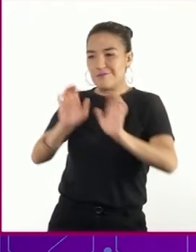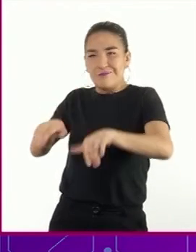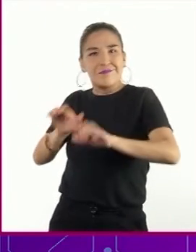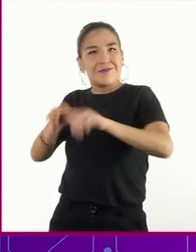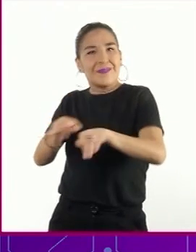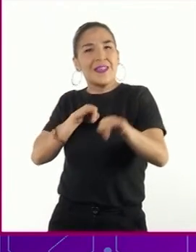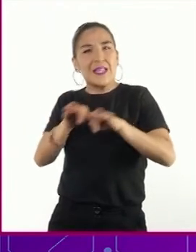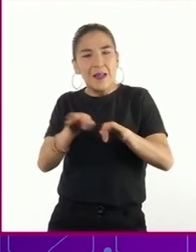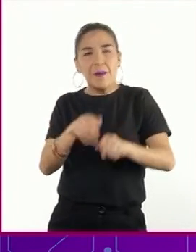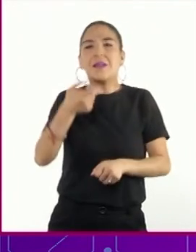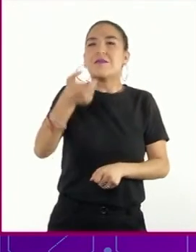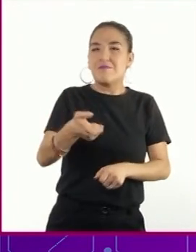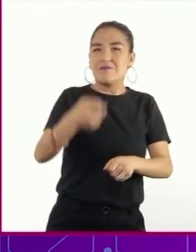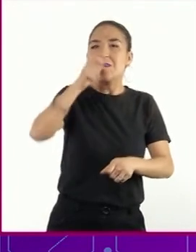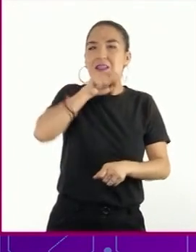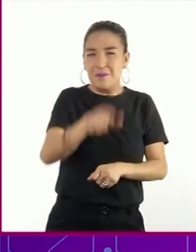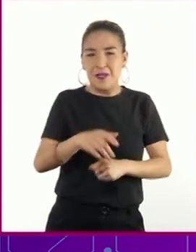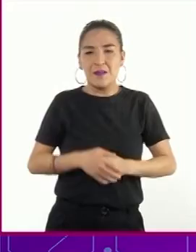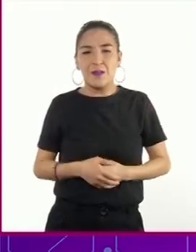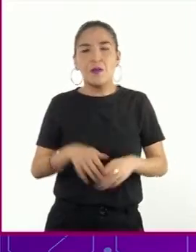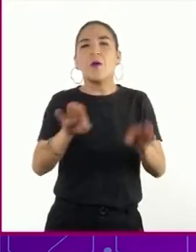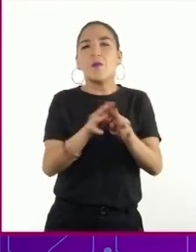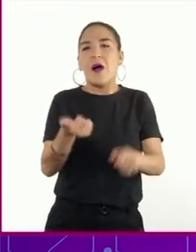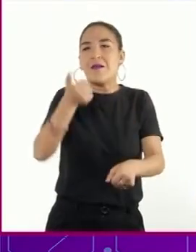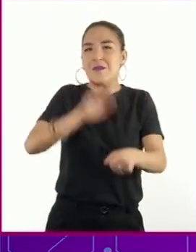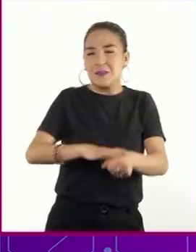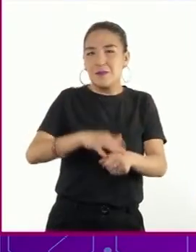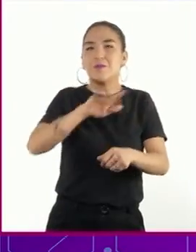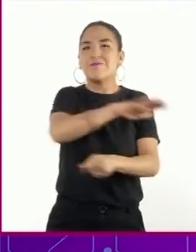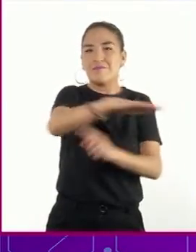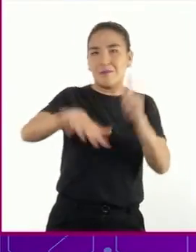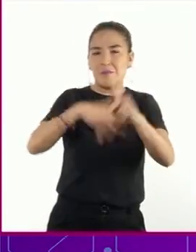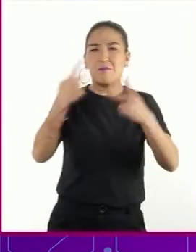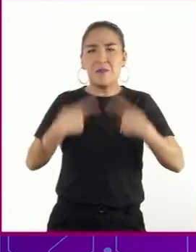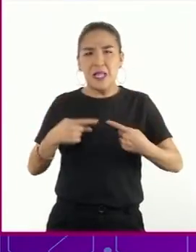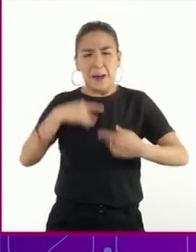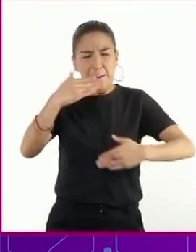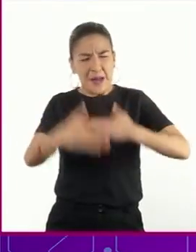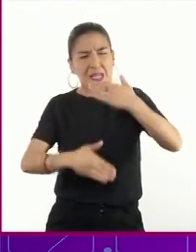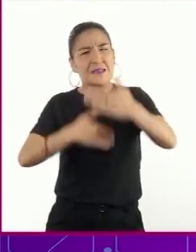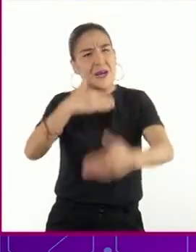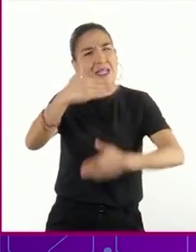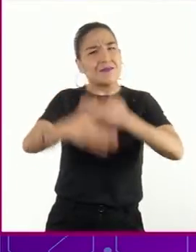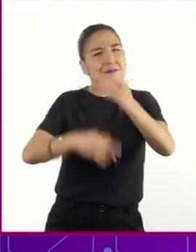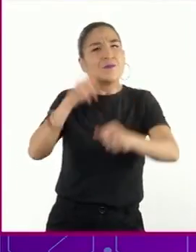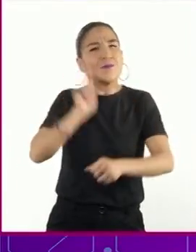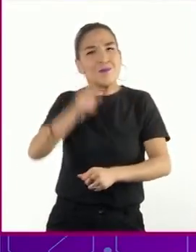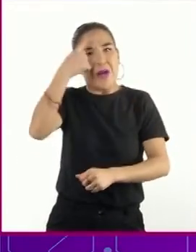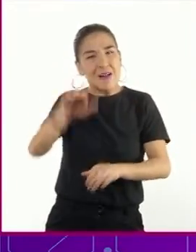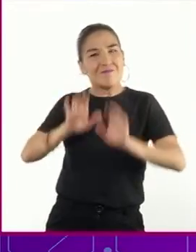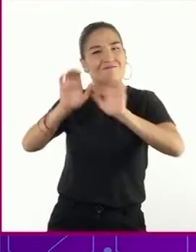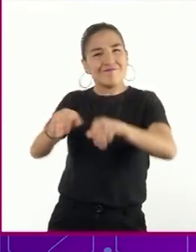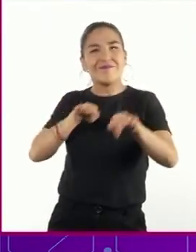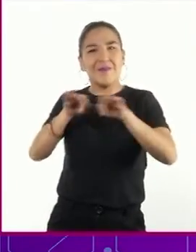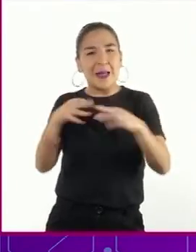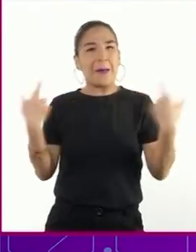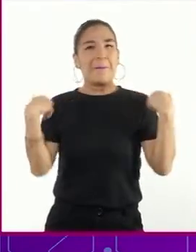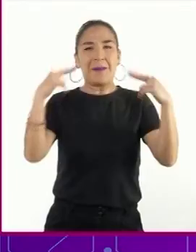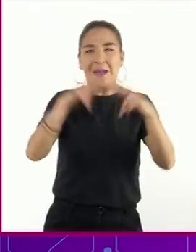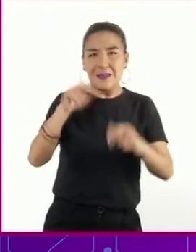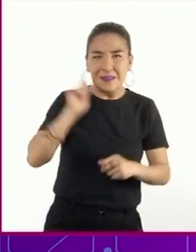las finanzas y la administración pública. Cada vez más mujeres comenzaron a emplearse como funcionarias, maestras,